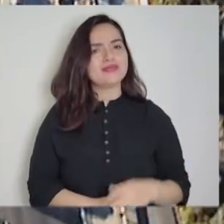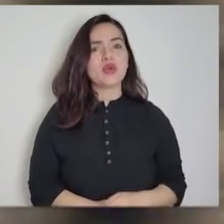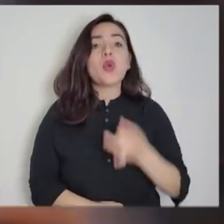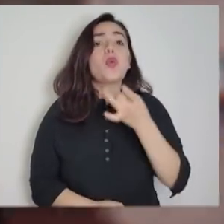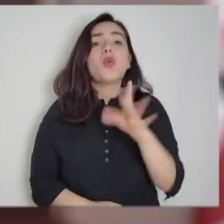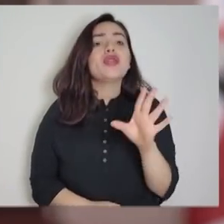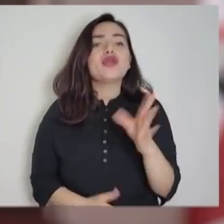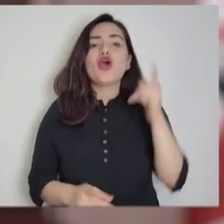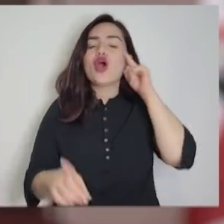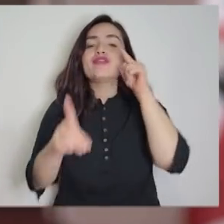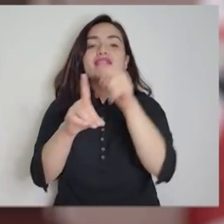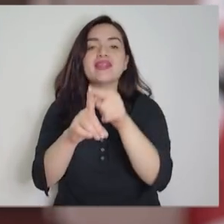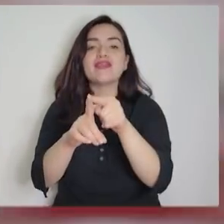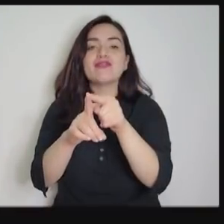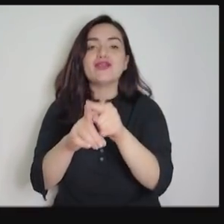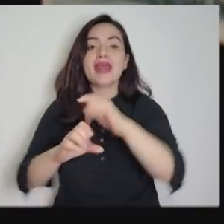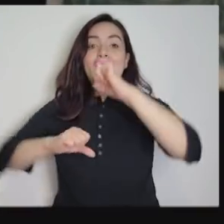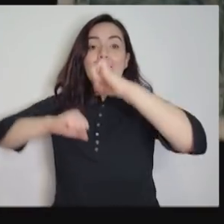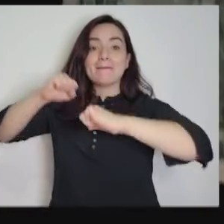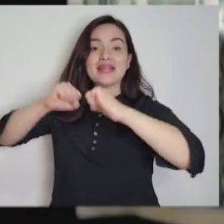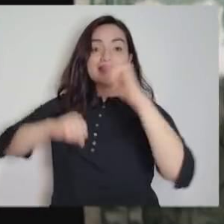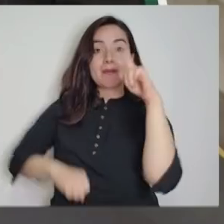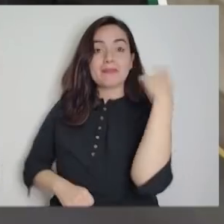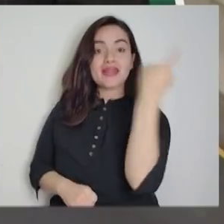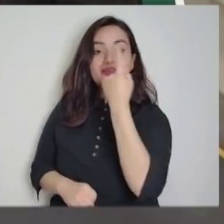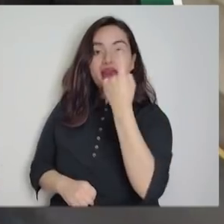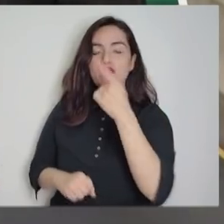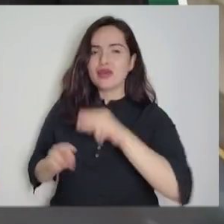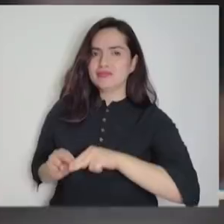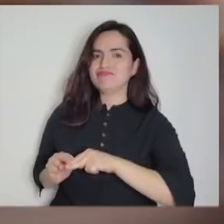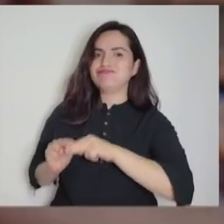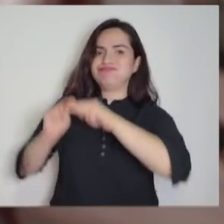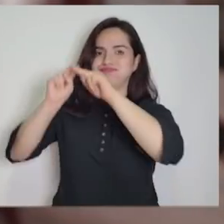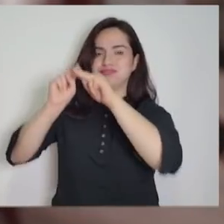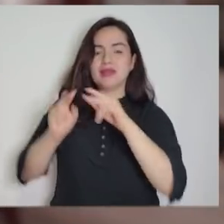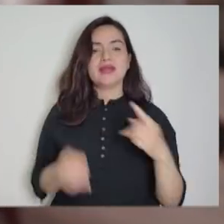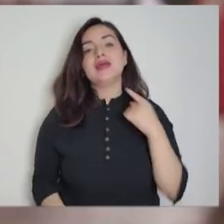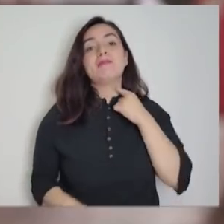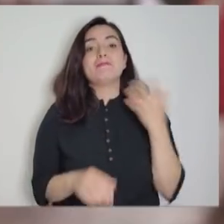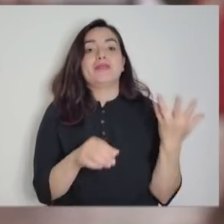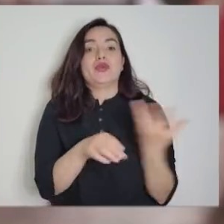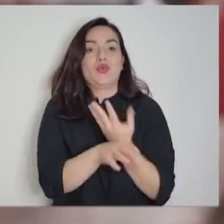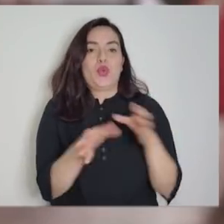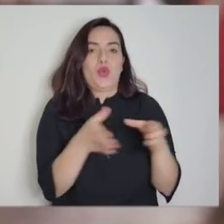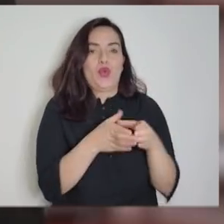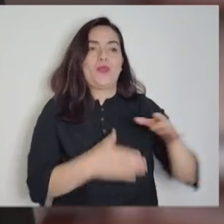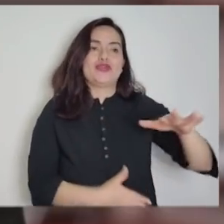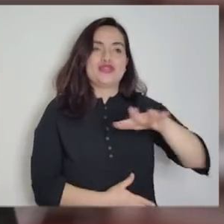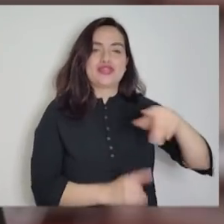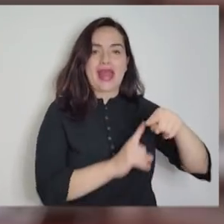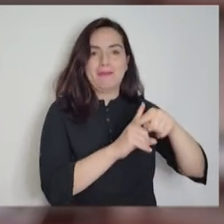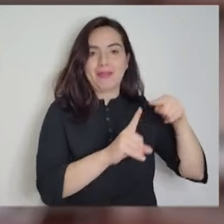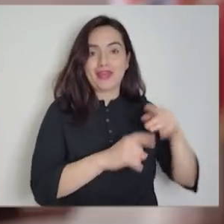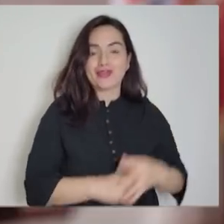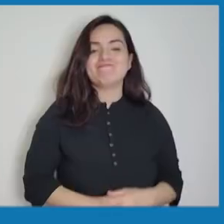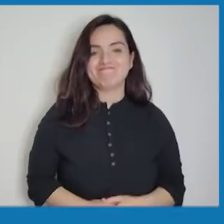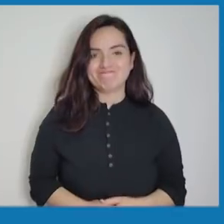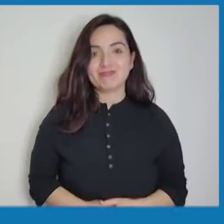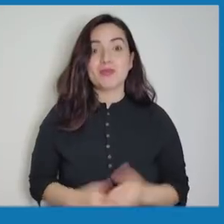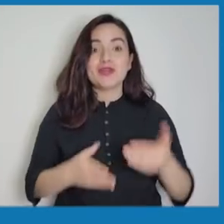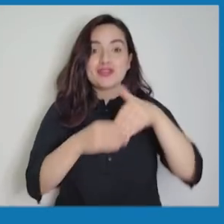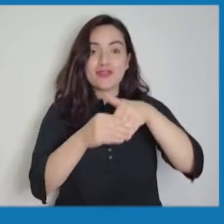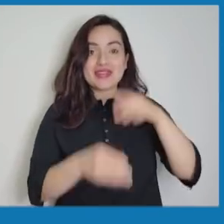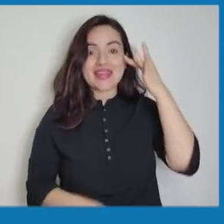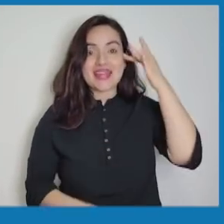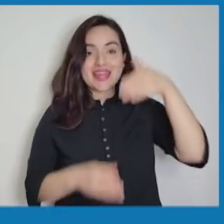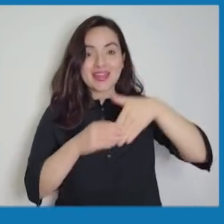tarifa baja. Que lo único que hace es llenar los bolsillos de las concesionarias y perjudicando a la clase media y clase media emergente. Por eso,